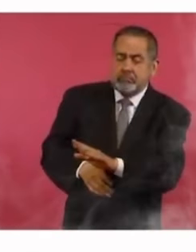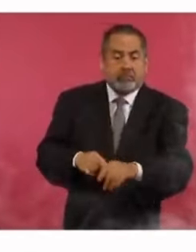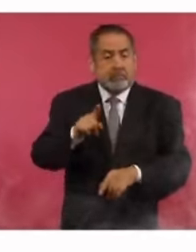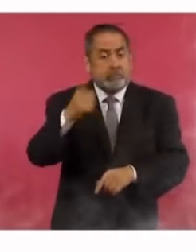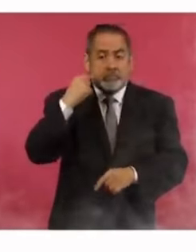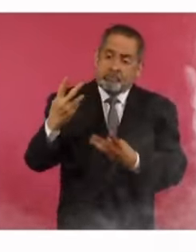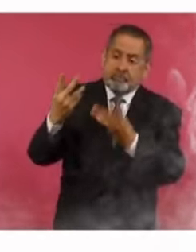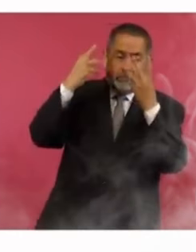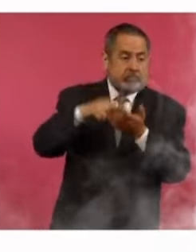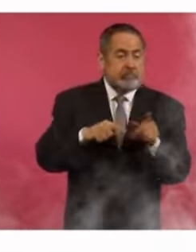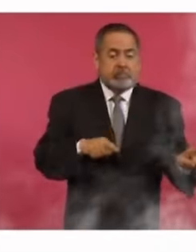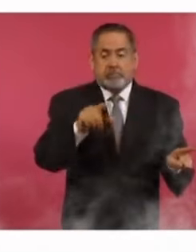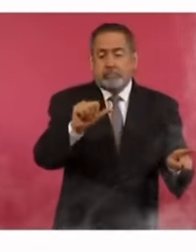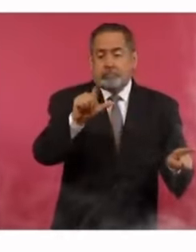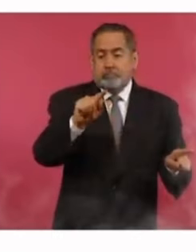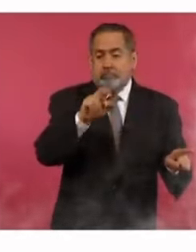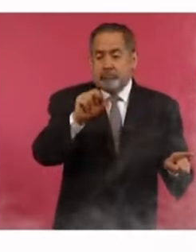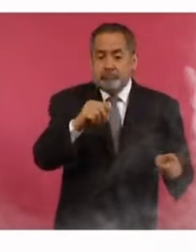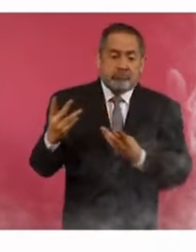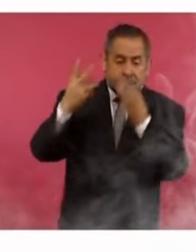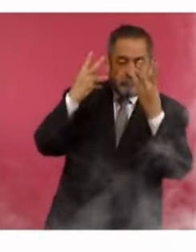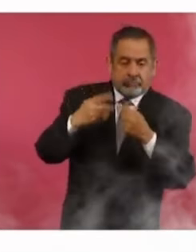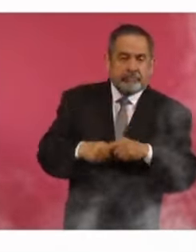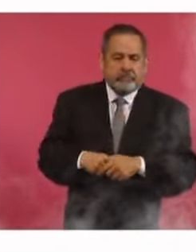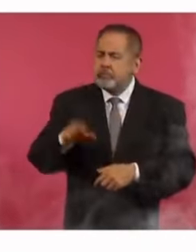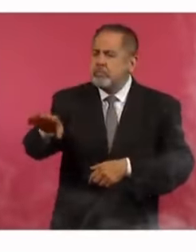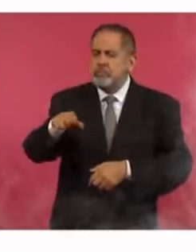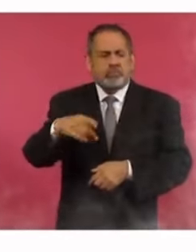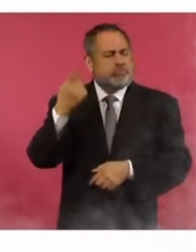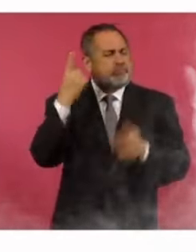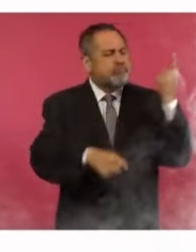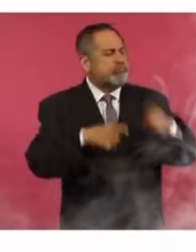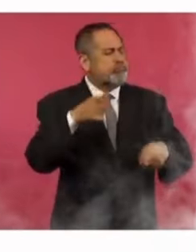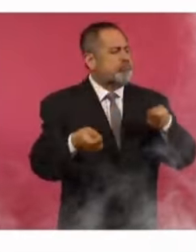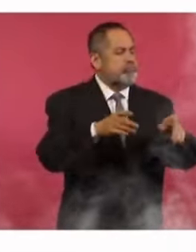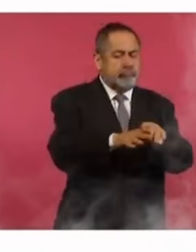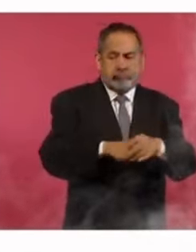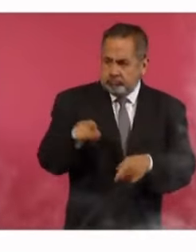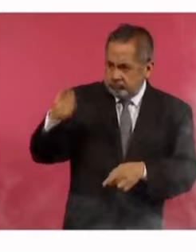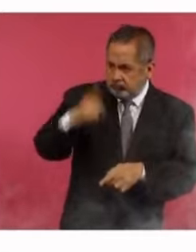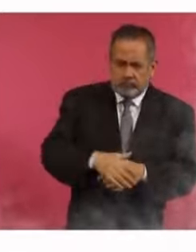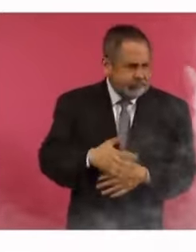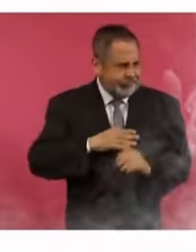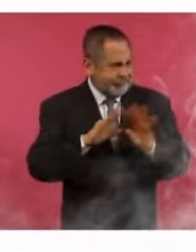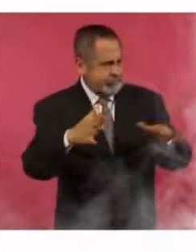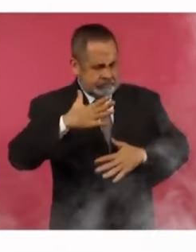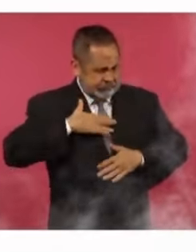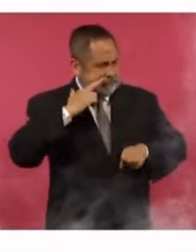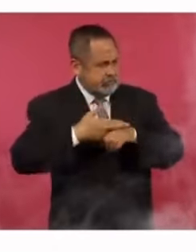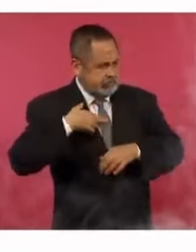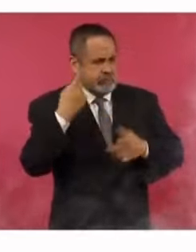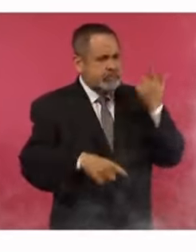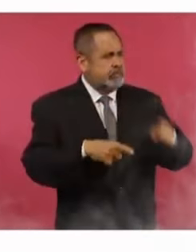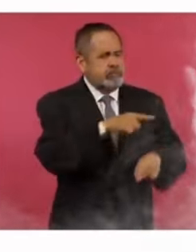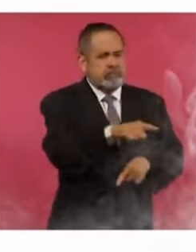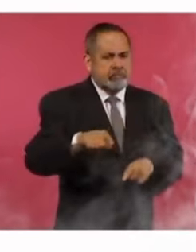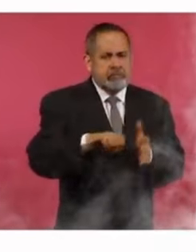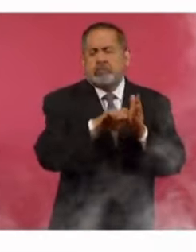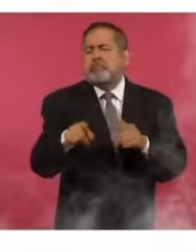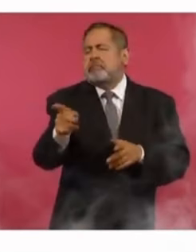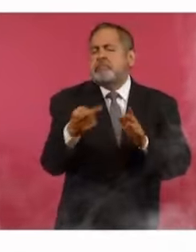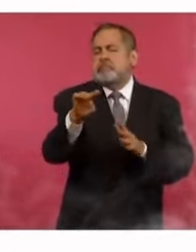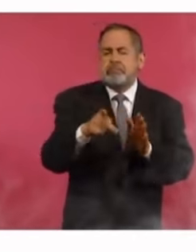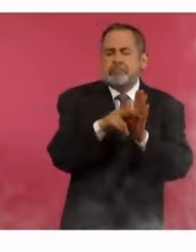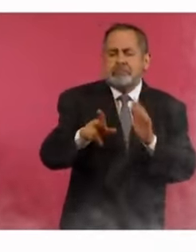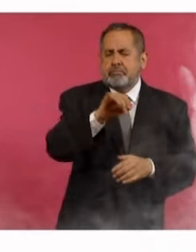regañiza ahí cuando salió a la torre con los libros comunistas. ¿En tu empresa hay línea? Claro que hay línea. ¿La tuya? Claro, es mi responsabilidad. ¿Que en la jornada no hay línea?